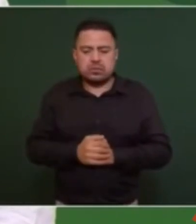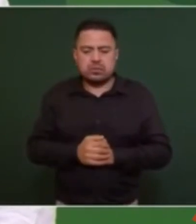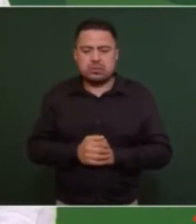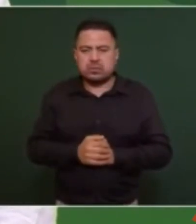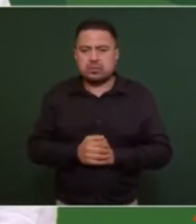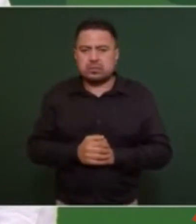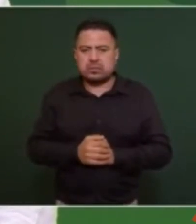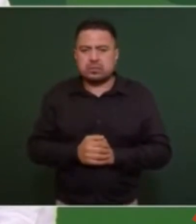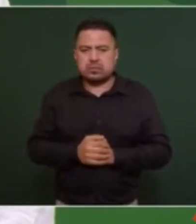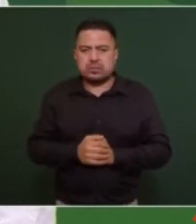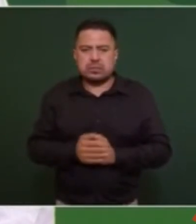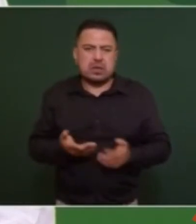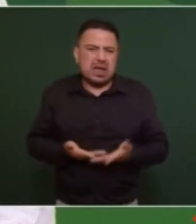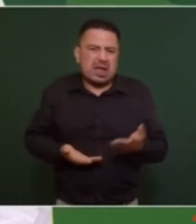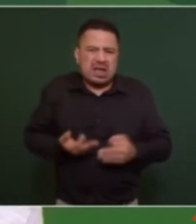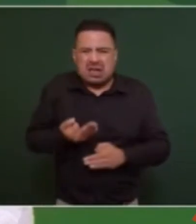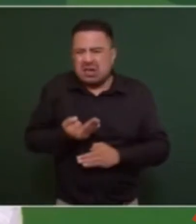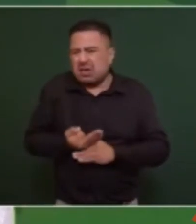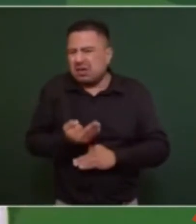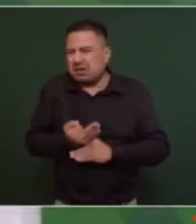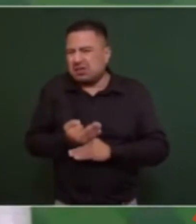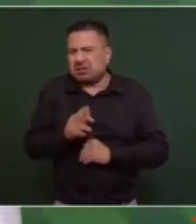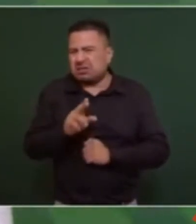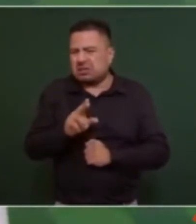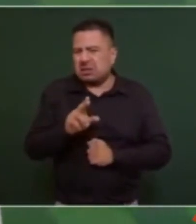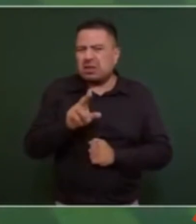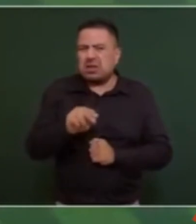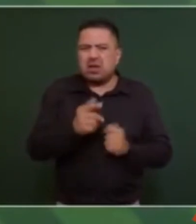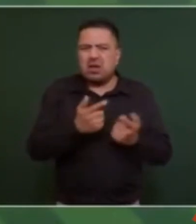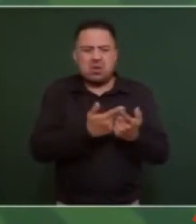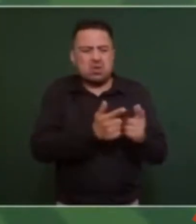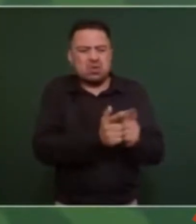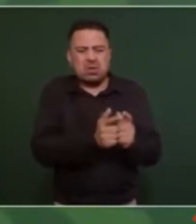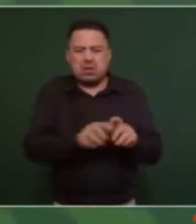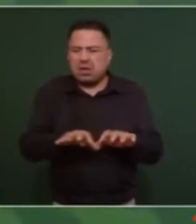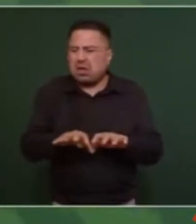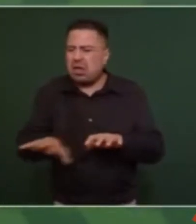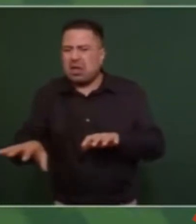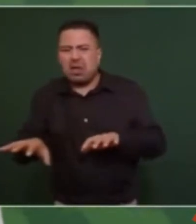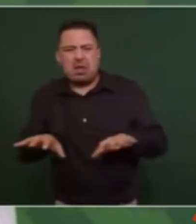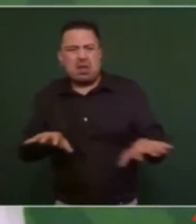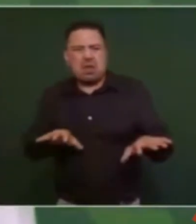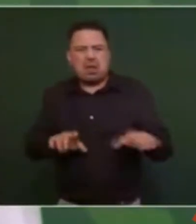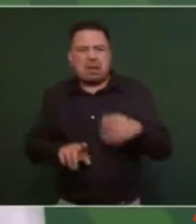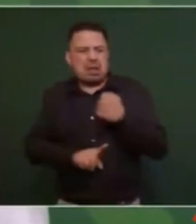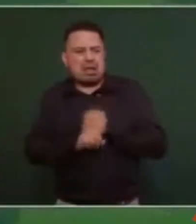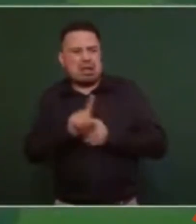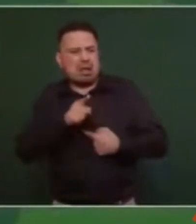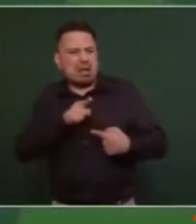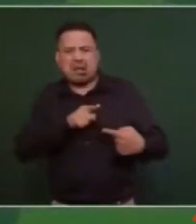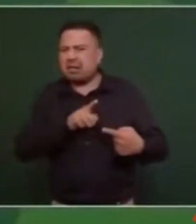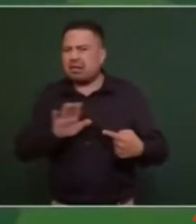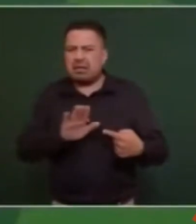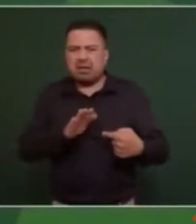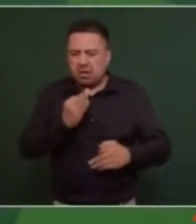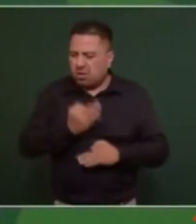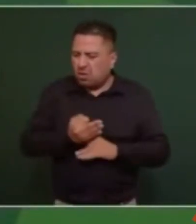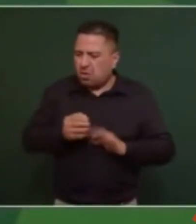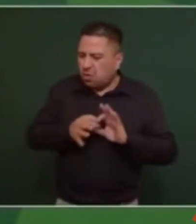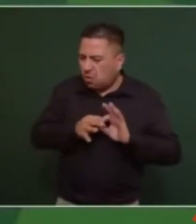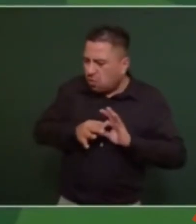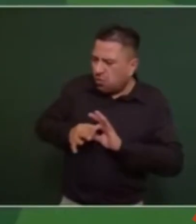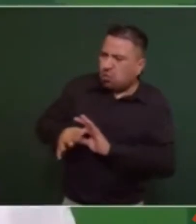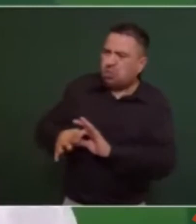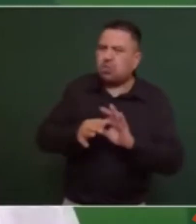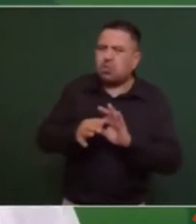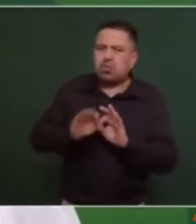para divisiones para pleitos son tiempos para la unidad y la fraternidad